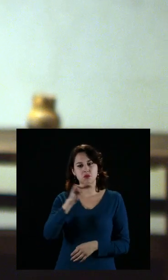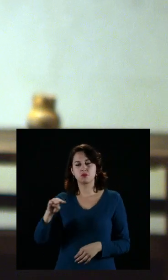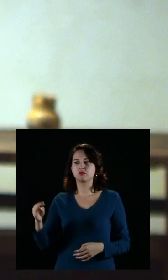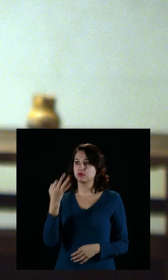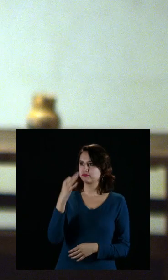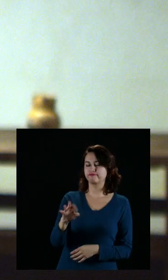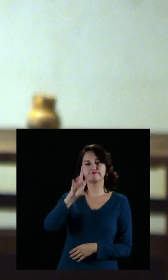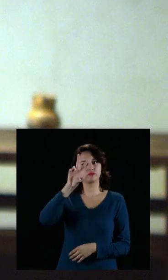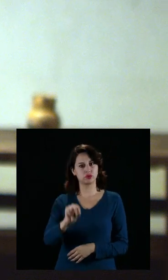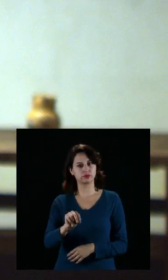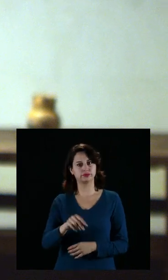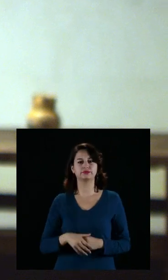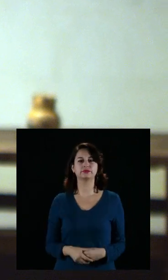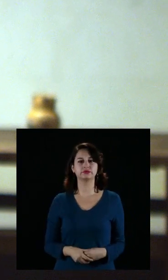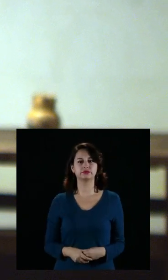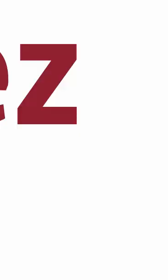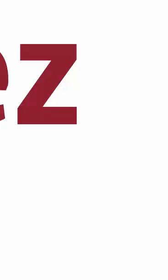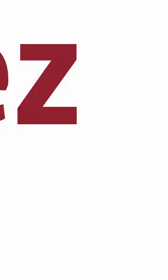José María Morelos.